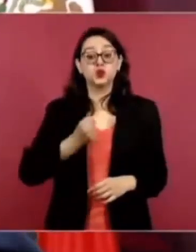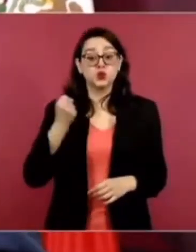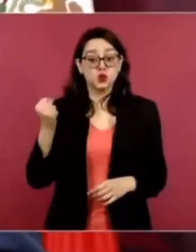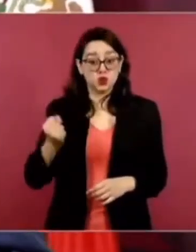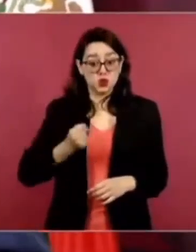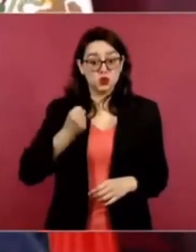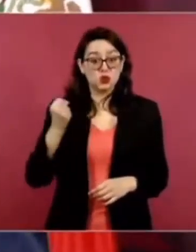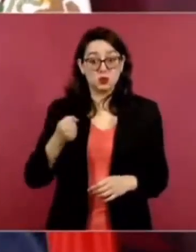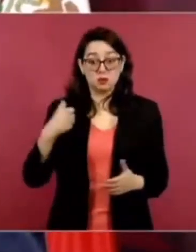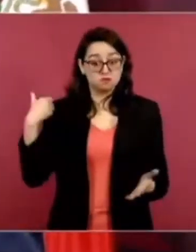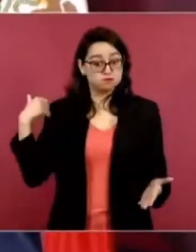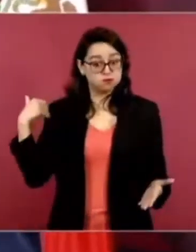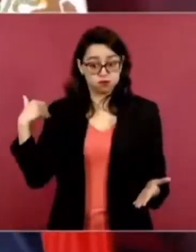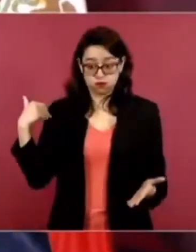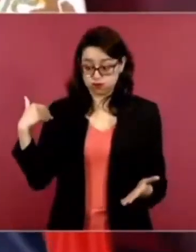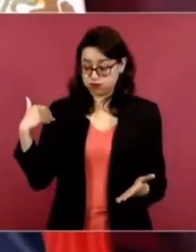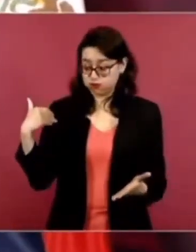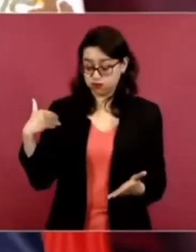los hijos